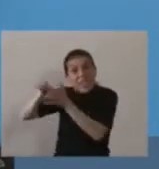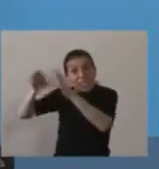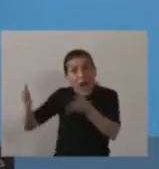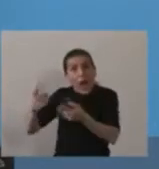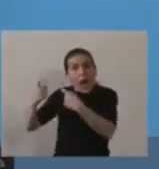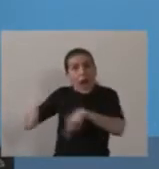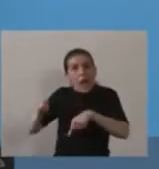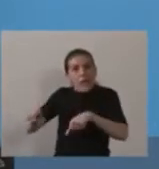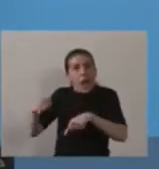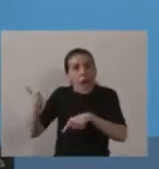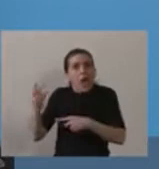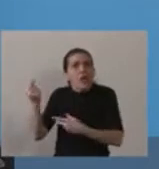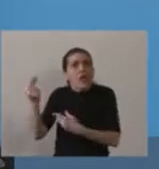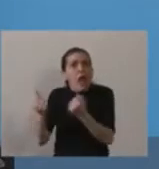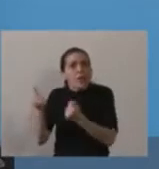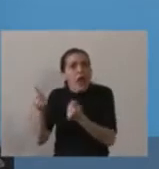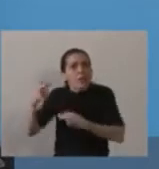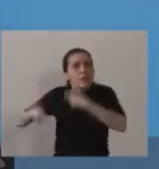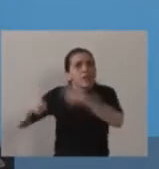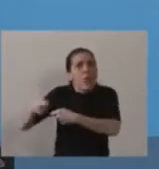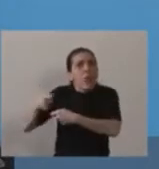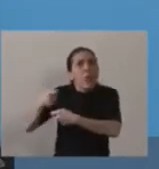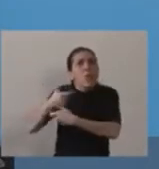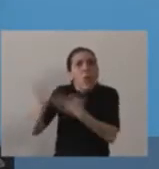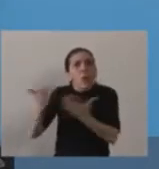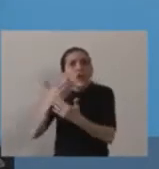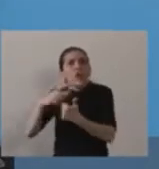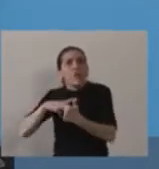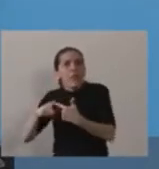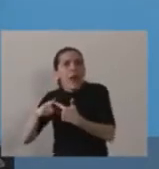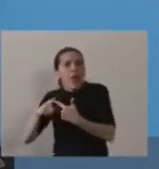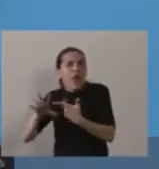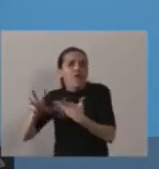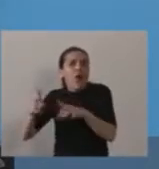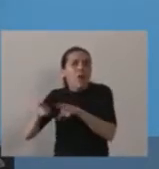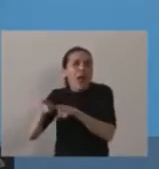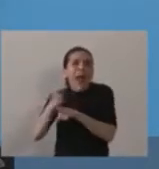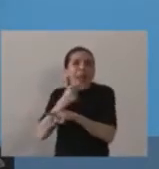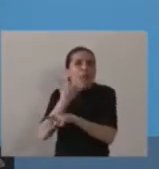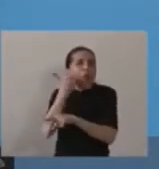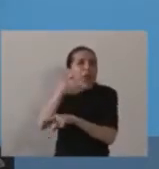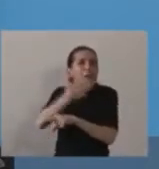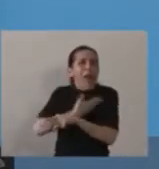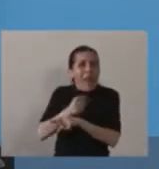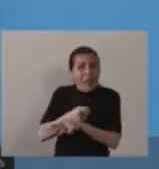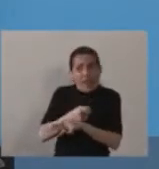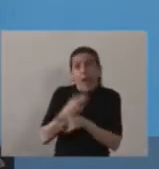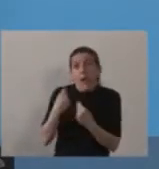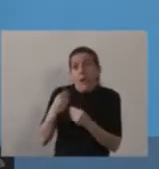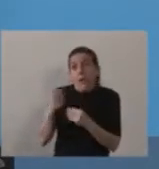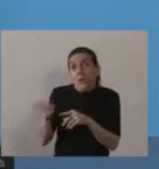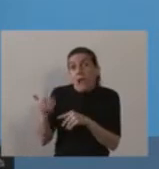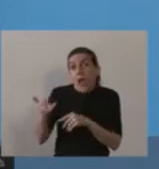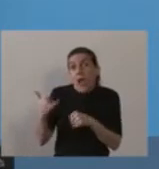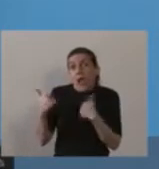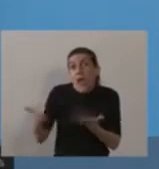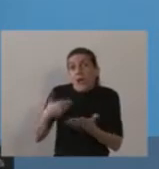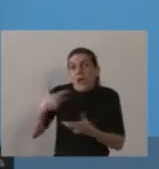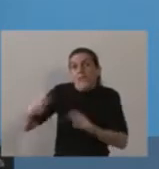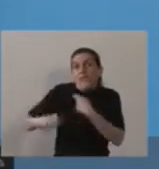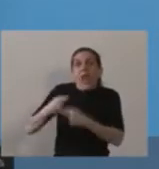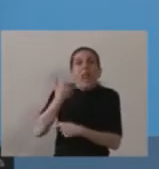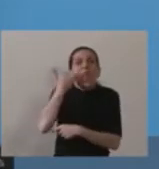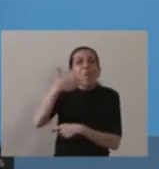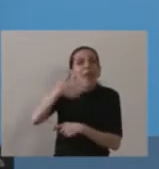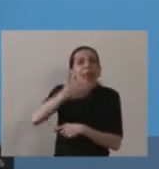vinculan capitales públicos y privados como YPF, aprovechar la capacidad de gerenciamiento que tiene YPF.